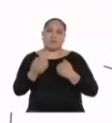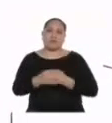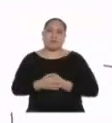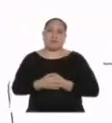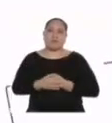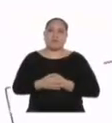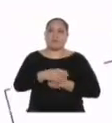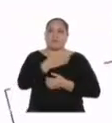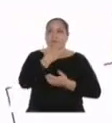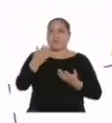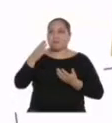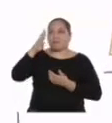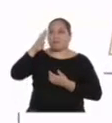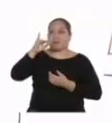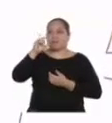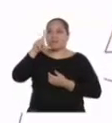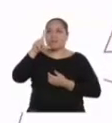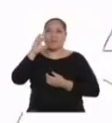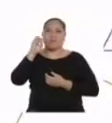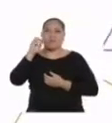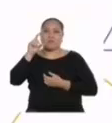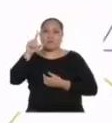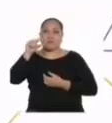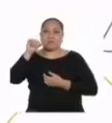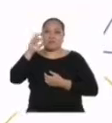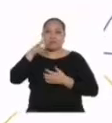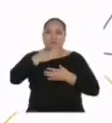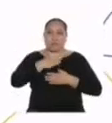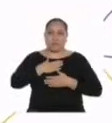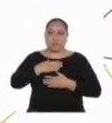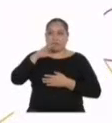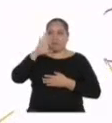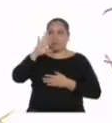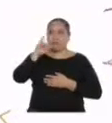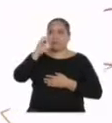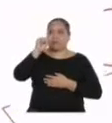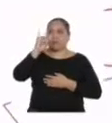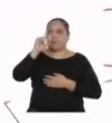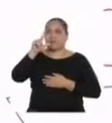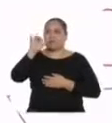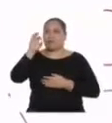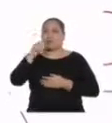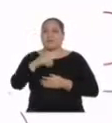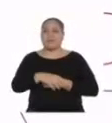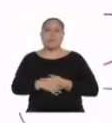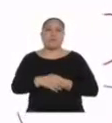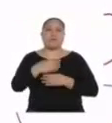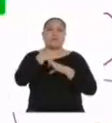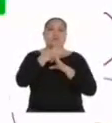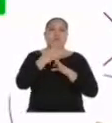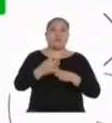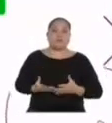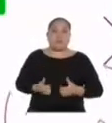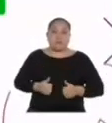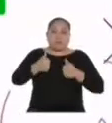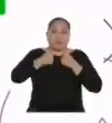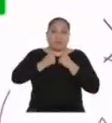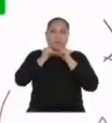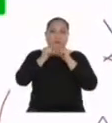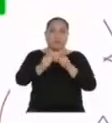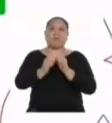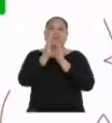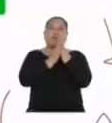a los aspectos biológicos y fisiológicos, el instinto de supervivencia, el